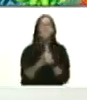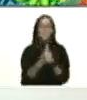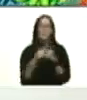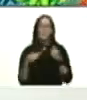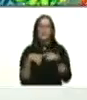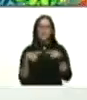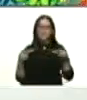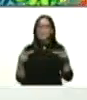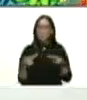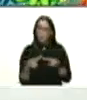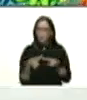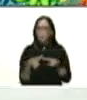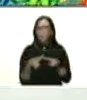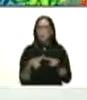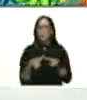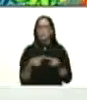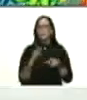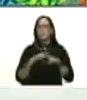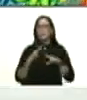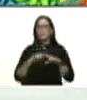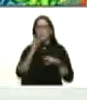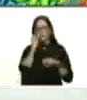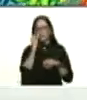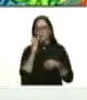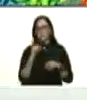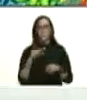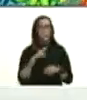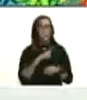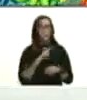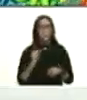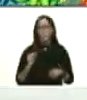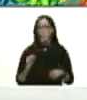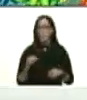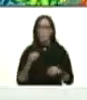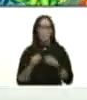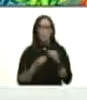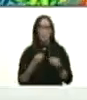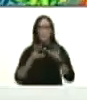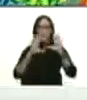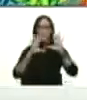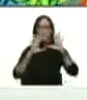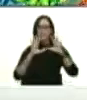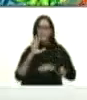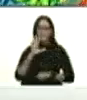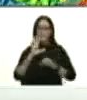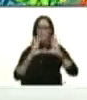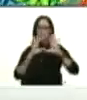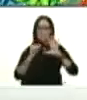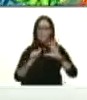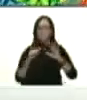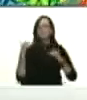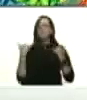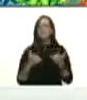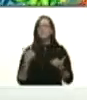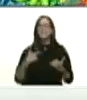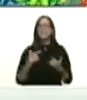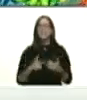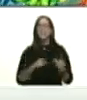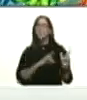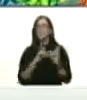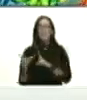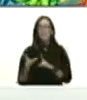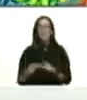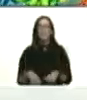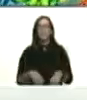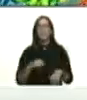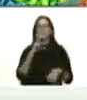situación de el niño no nos va a tocar como el 15 y el 16 ya tenemos esa preparación para los 104